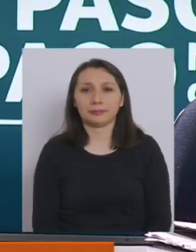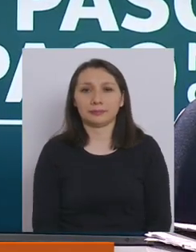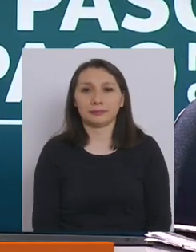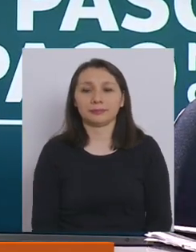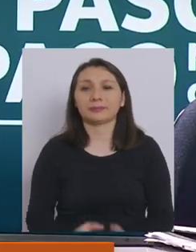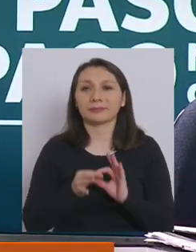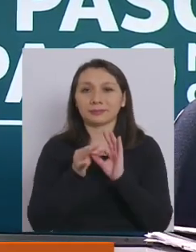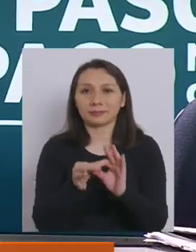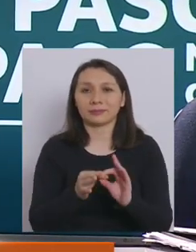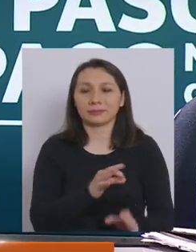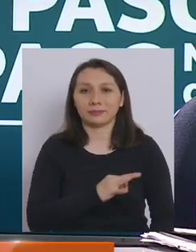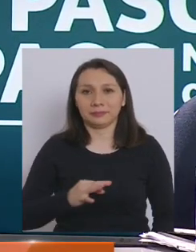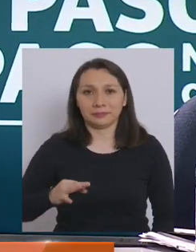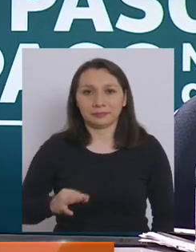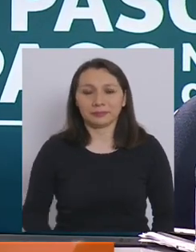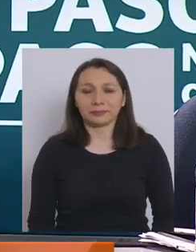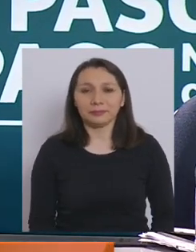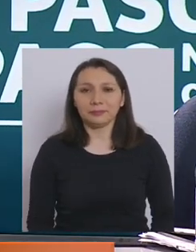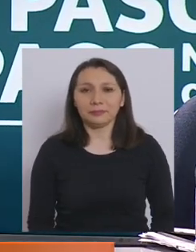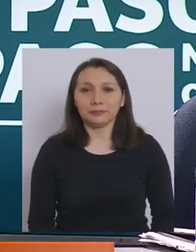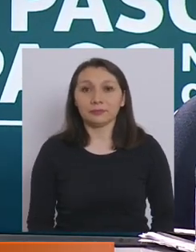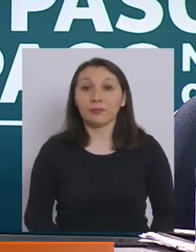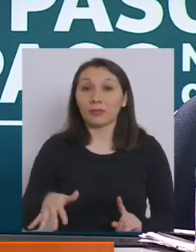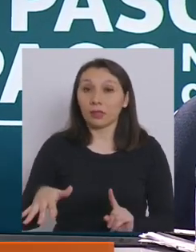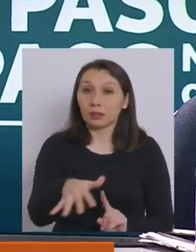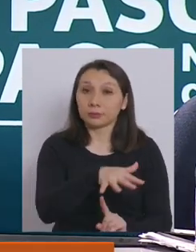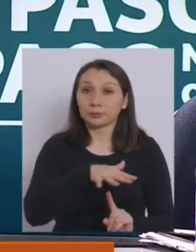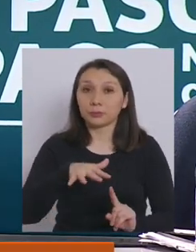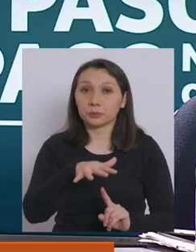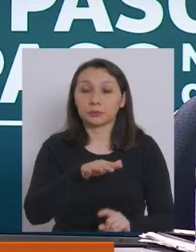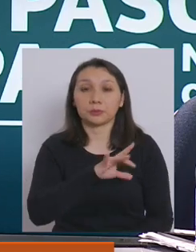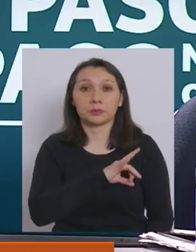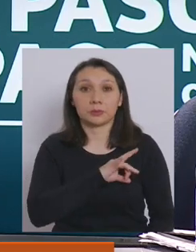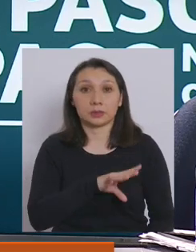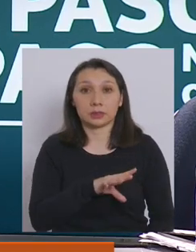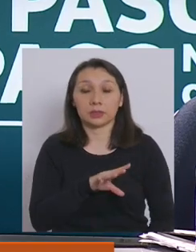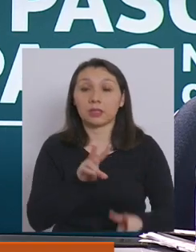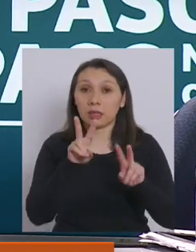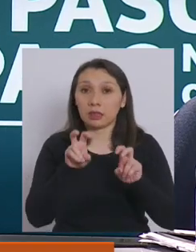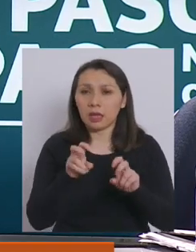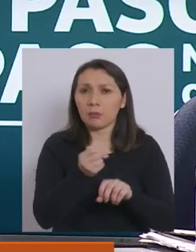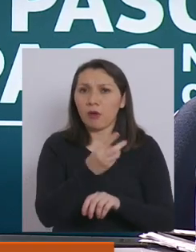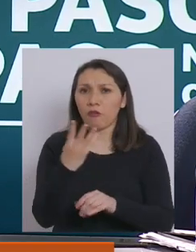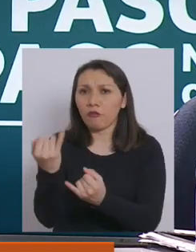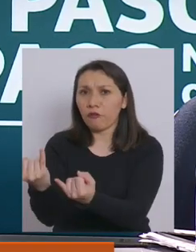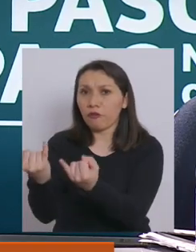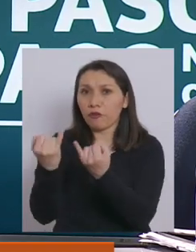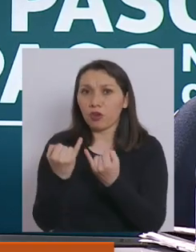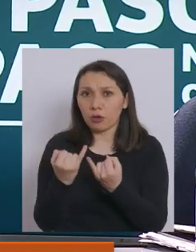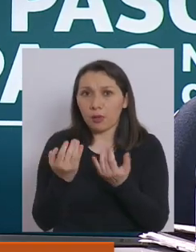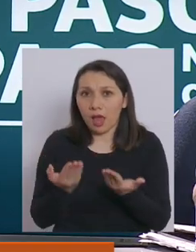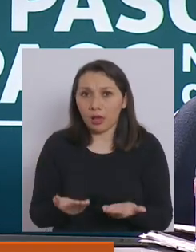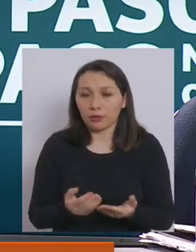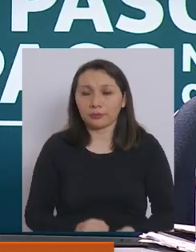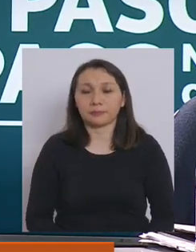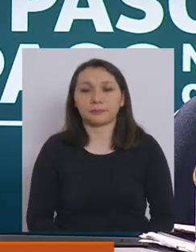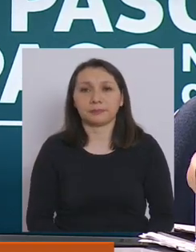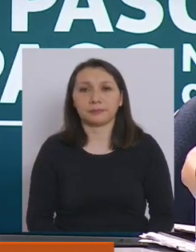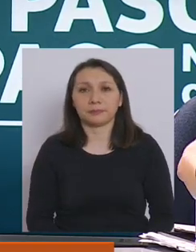Muchas gracias, Ministro. La situación en nuestro país de acuerdo a los casos reportados es la siguiente.